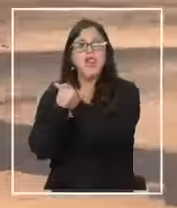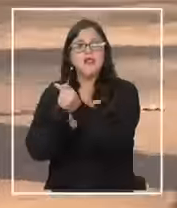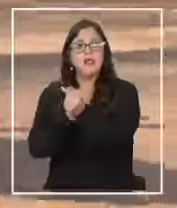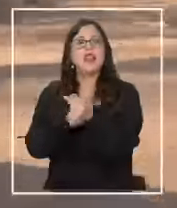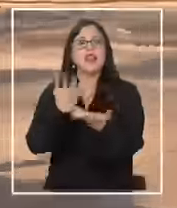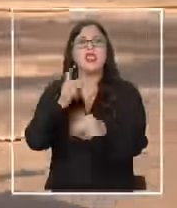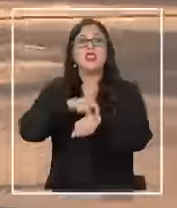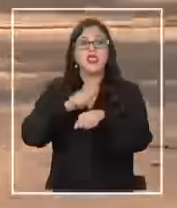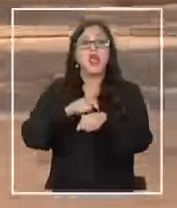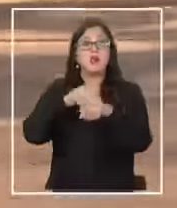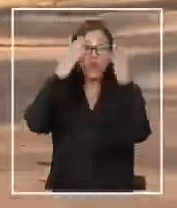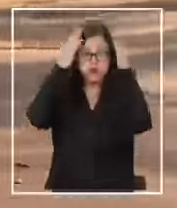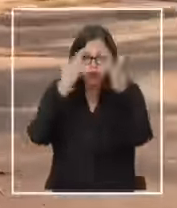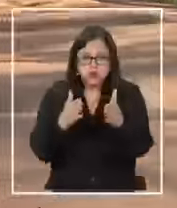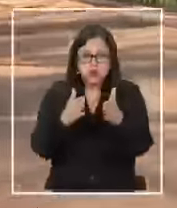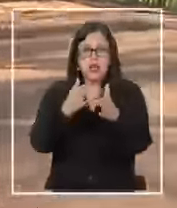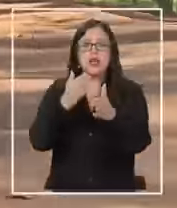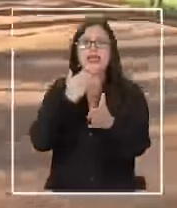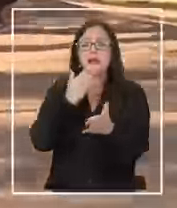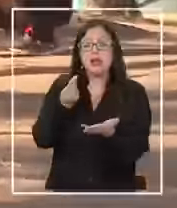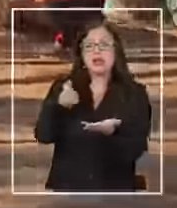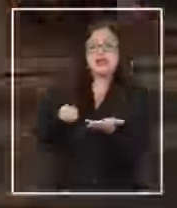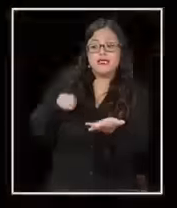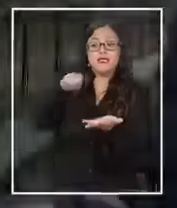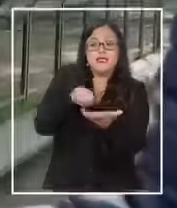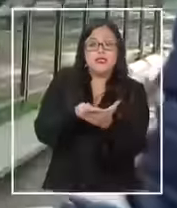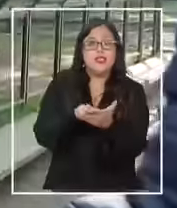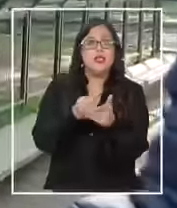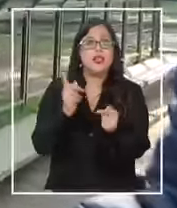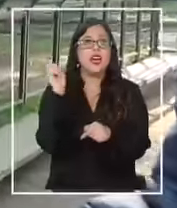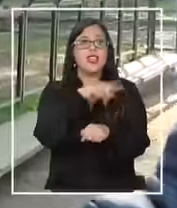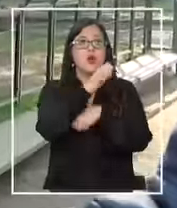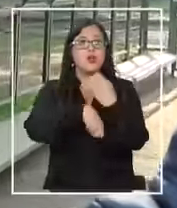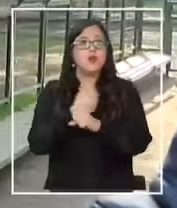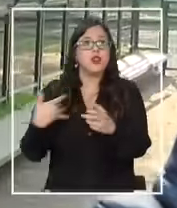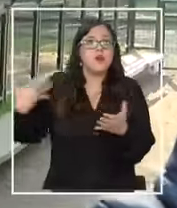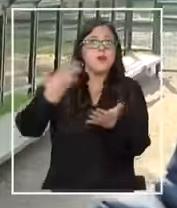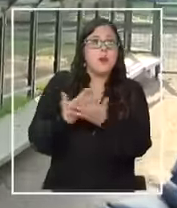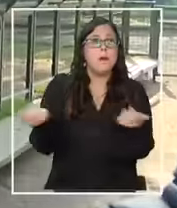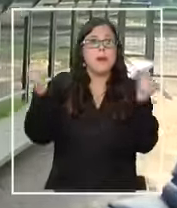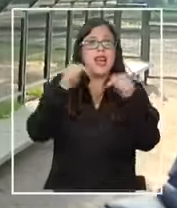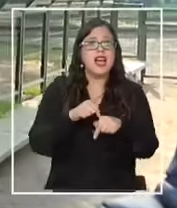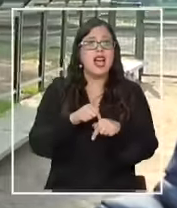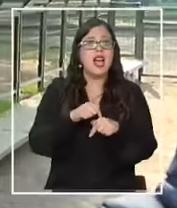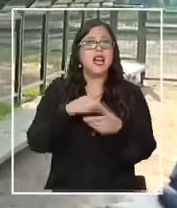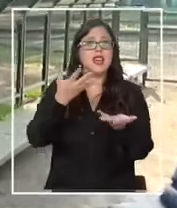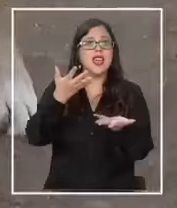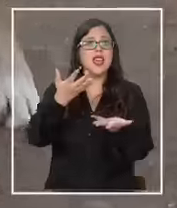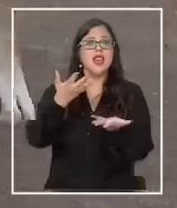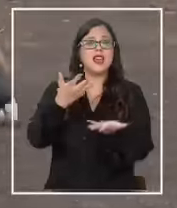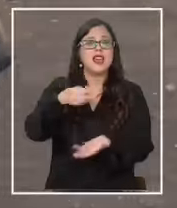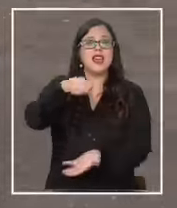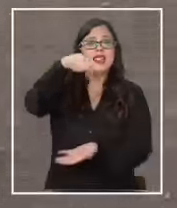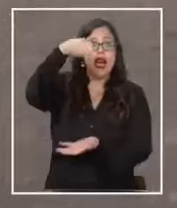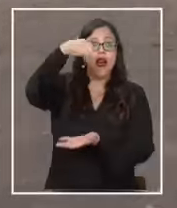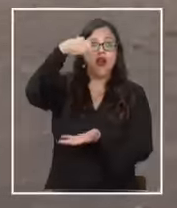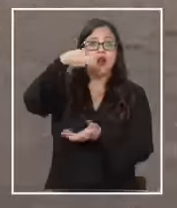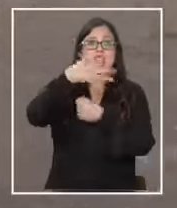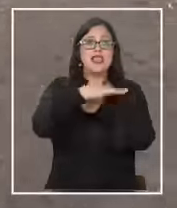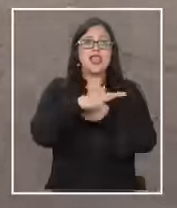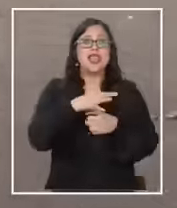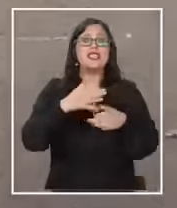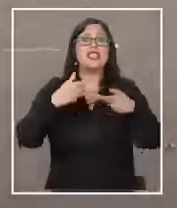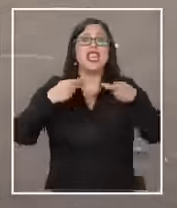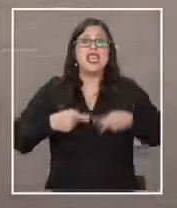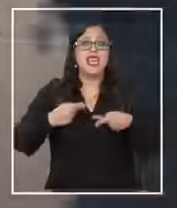destinado a él al igual que su presupuesto hablando del último año para acá le compramos la bolsa de 15 kilos cada 2 o 3 meses la